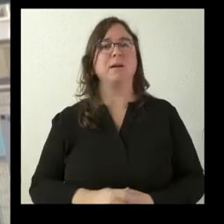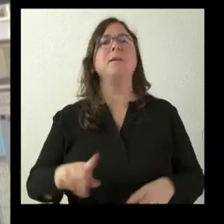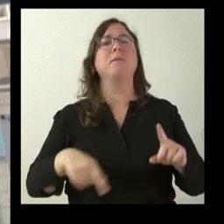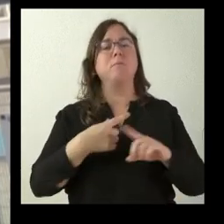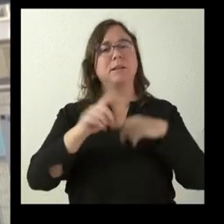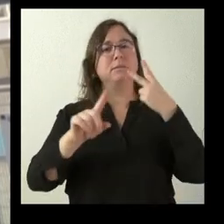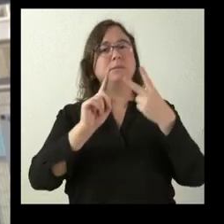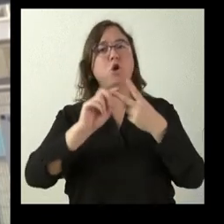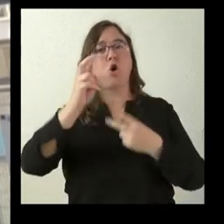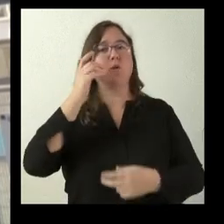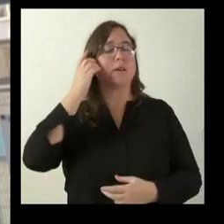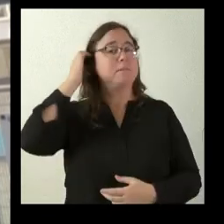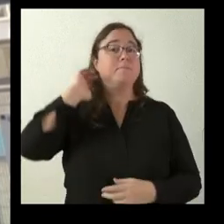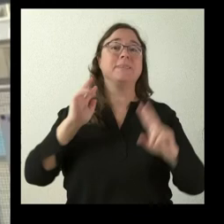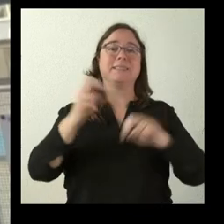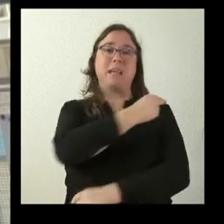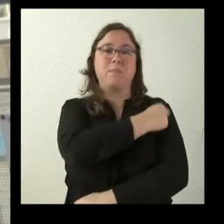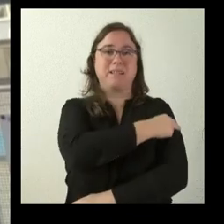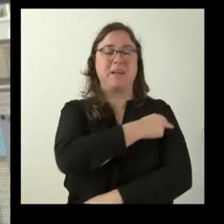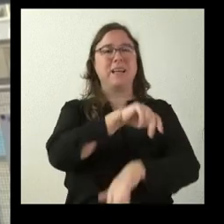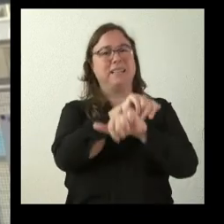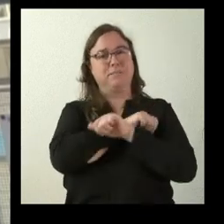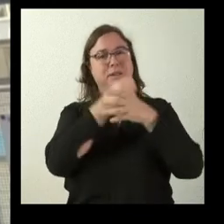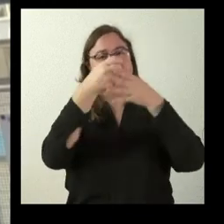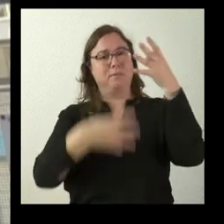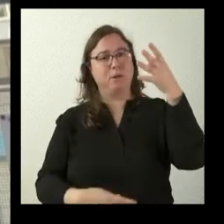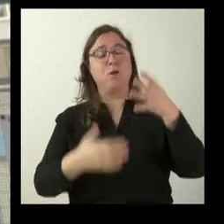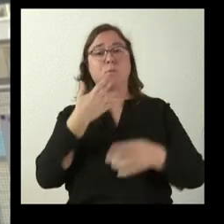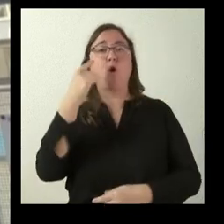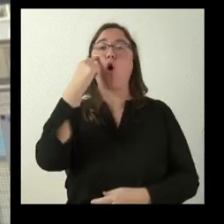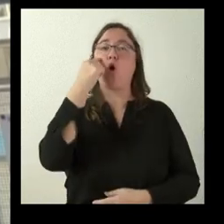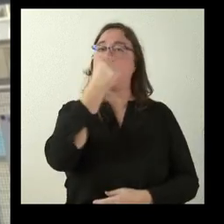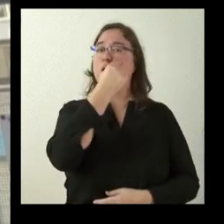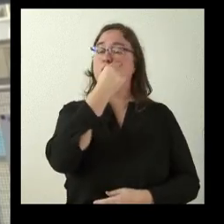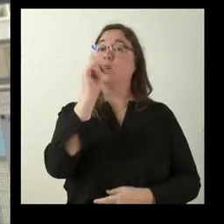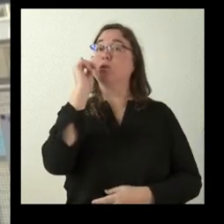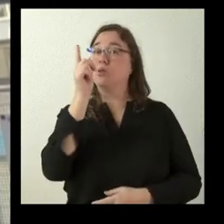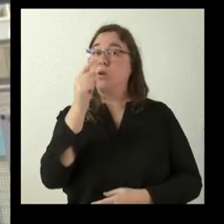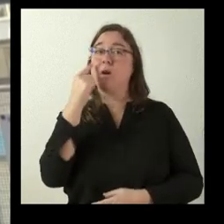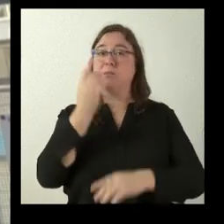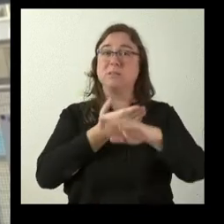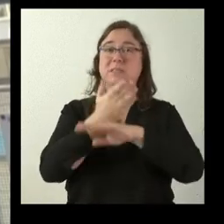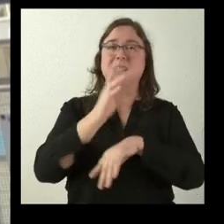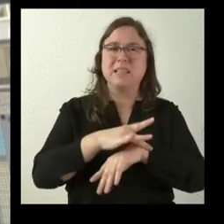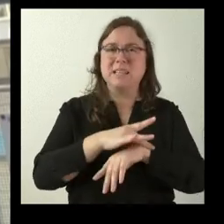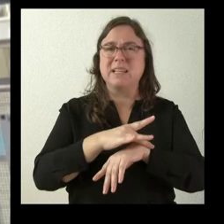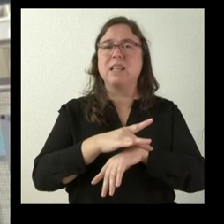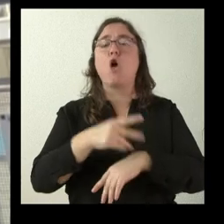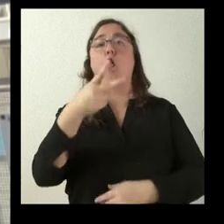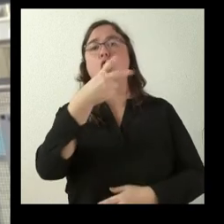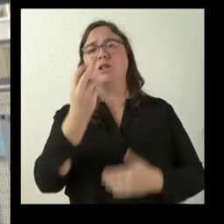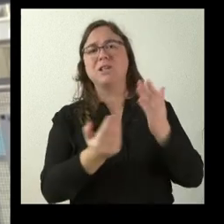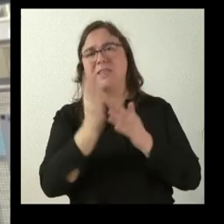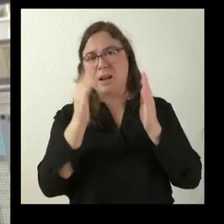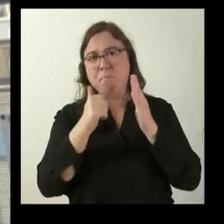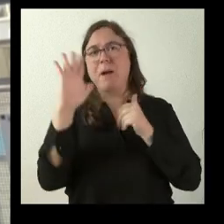lado, en cuanto a la sanidad, las listas de espera, por ejemplo, en la oftalmología, solo para acceder al especialista siguen superando los 200 días